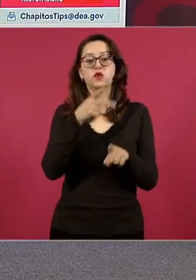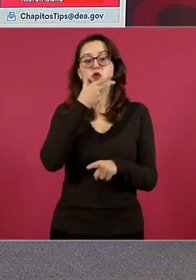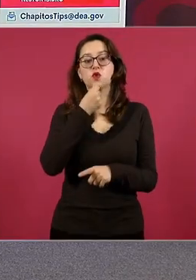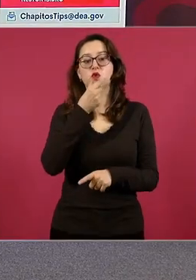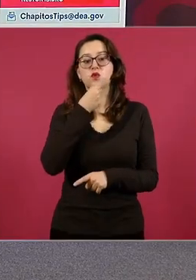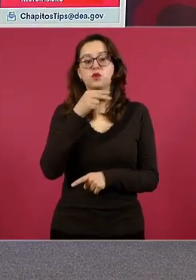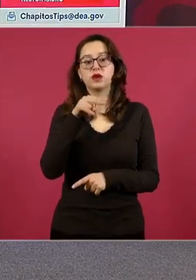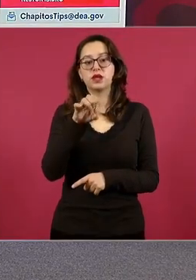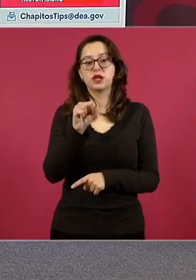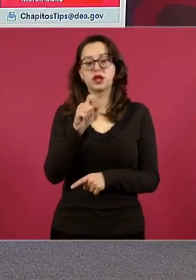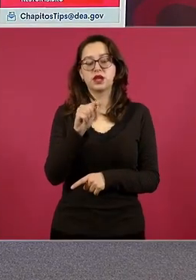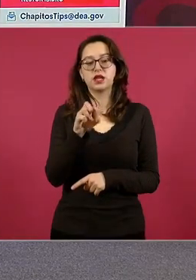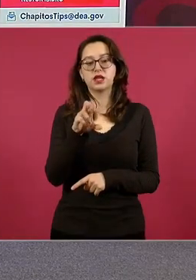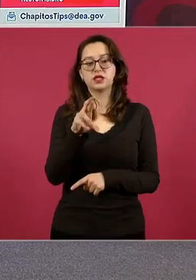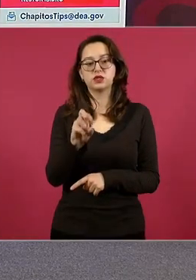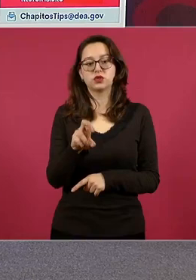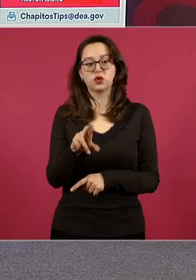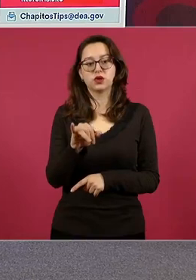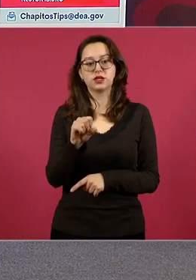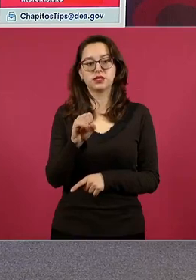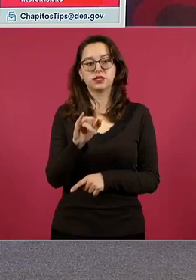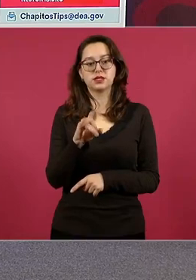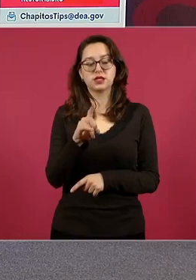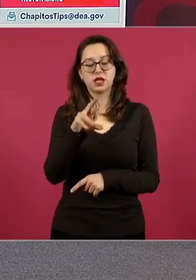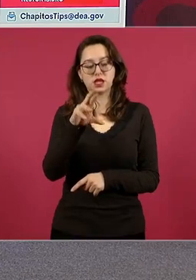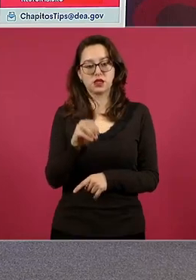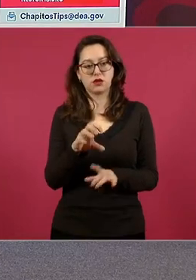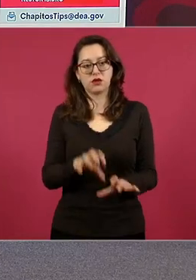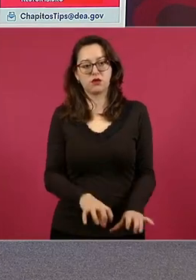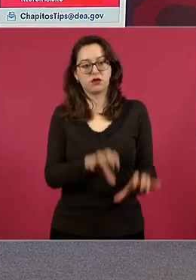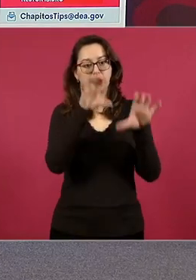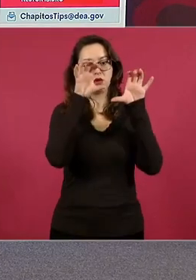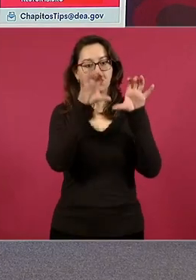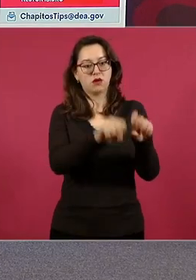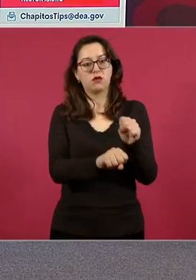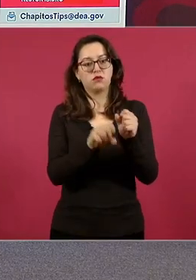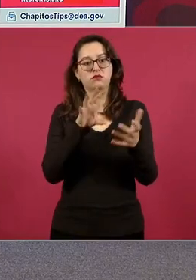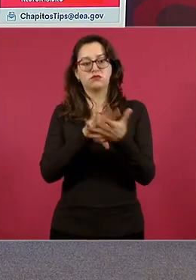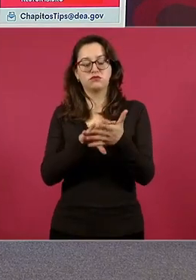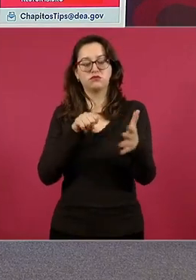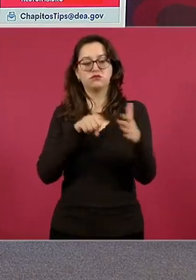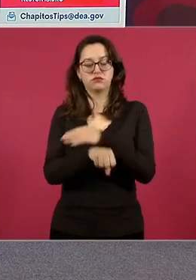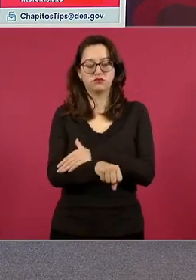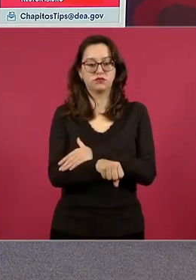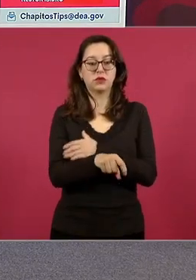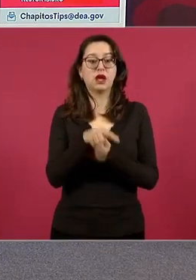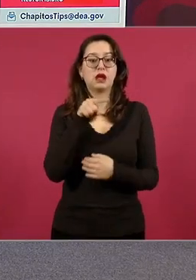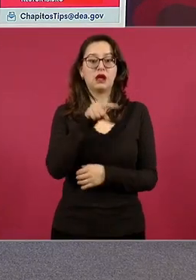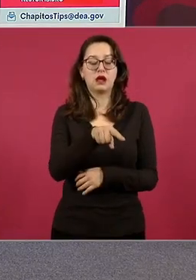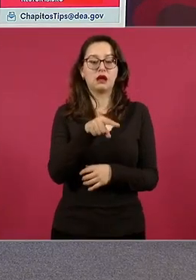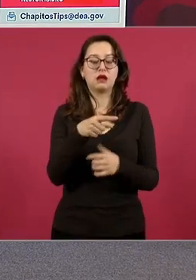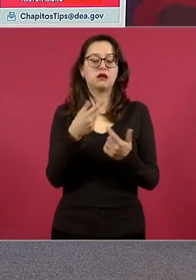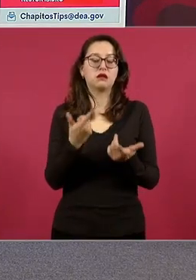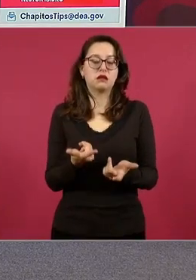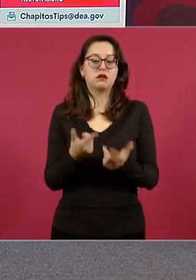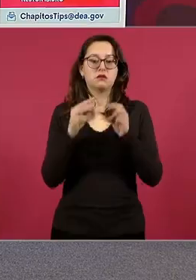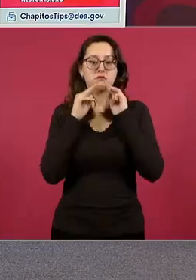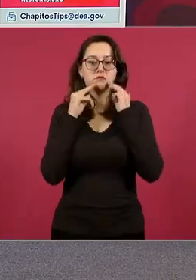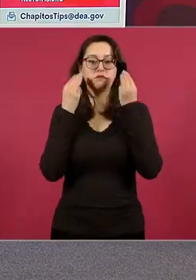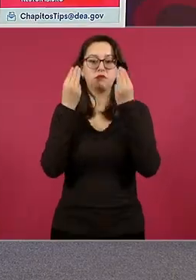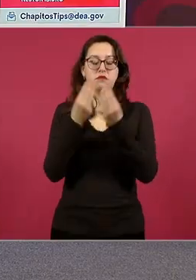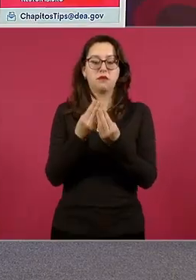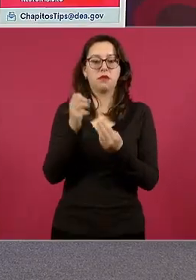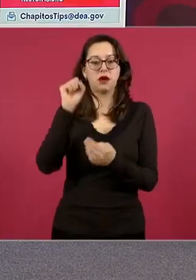Isidro N., él es presunto jefe de sicarios del cártel de Sinaloa y jefe de seguridad de la facción